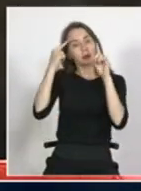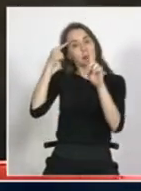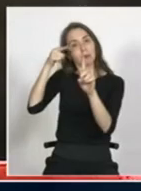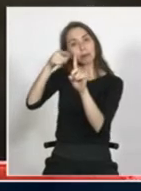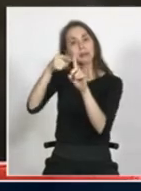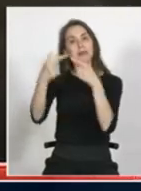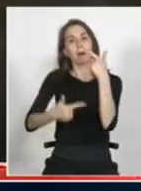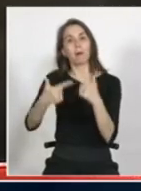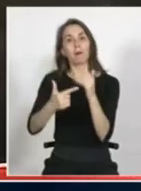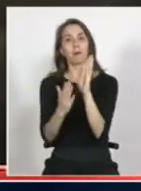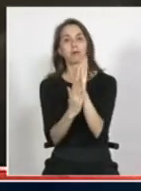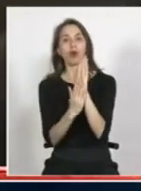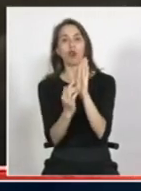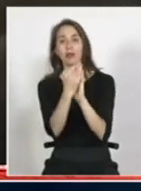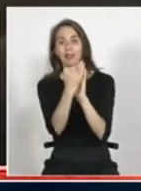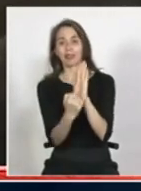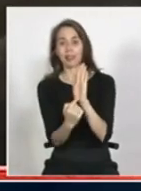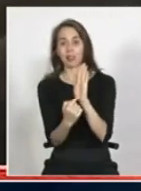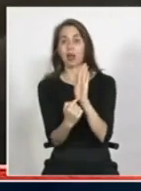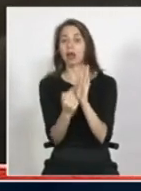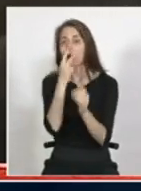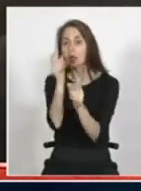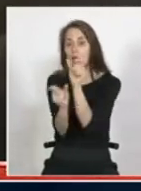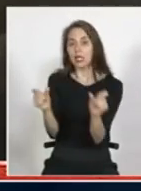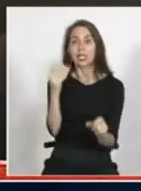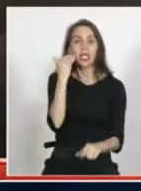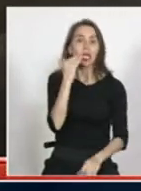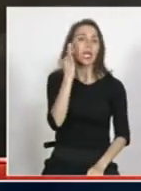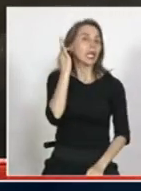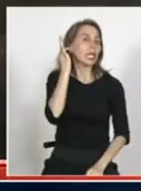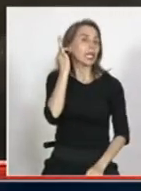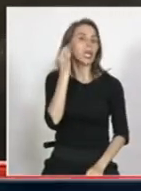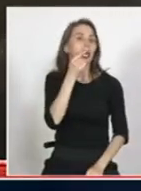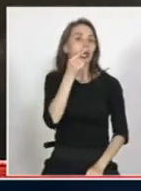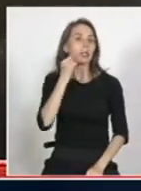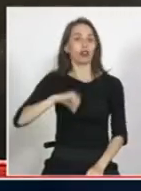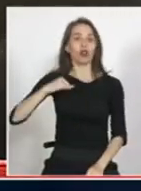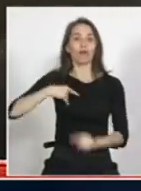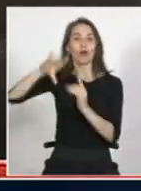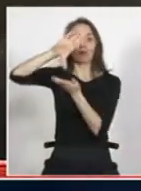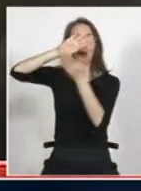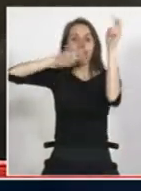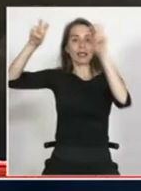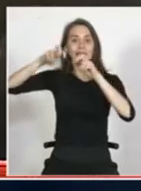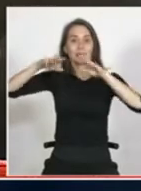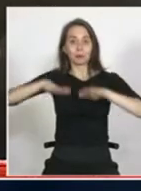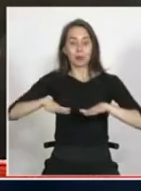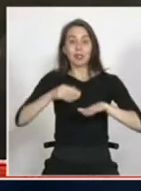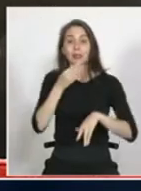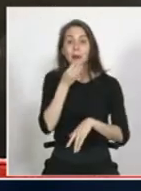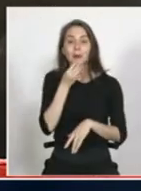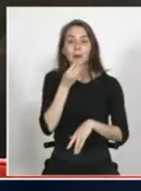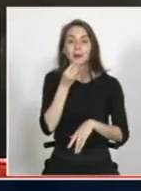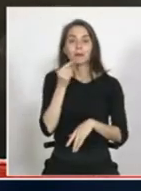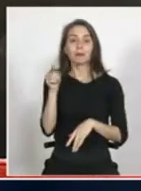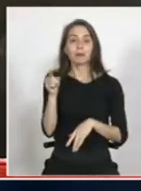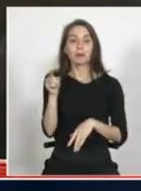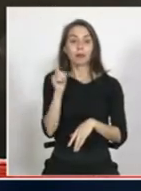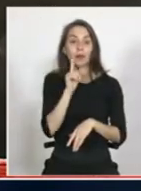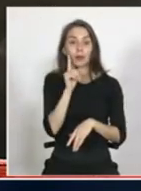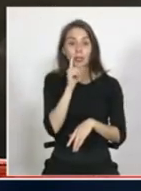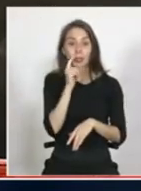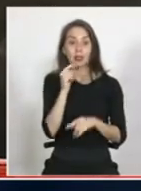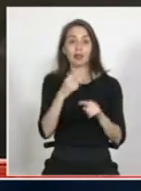es súper interesante lo que pasa con esta población de niñas, niños y adolescentes migrantes, porque son sujetos que están situados en múltiples